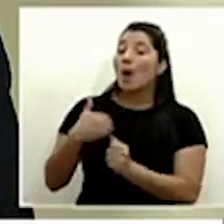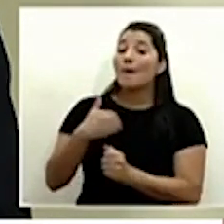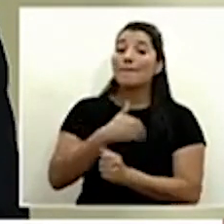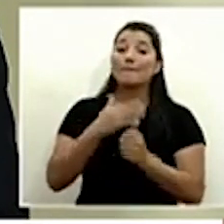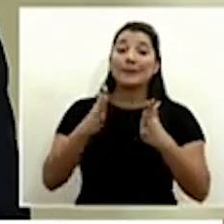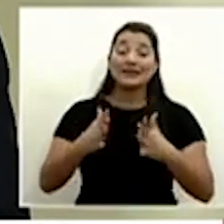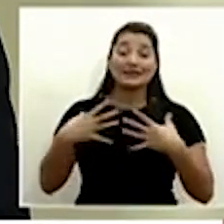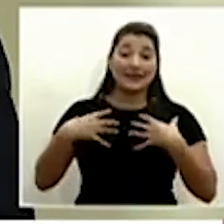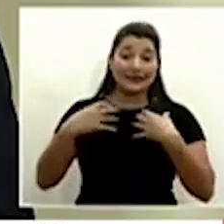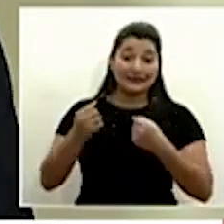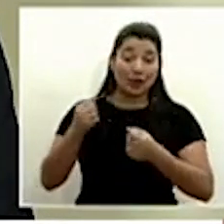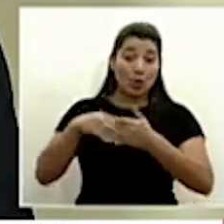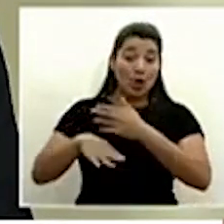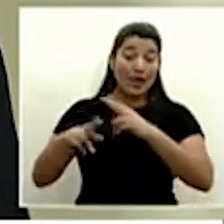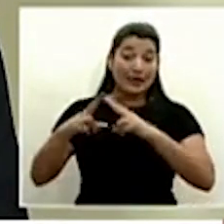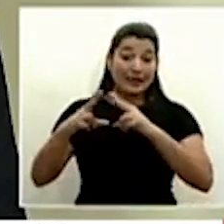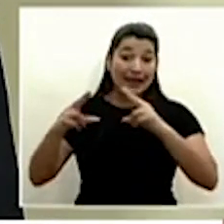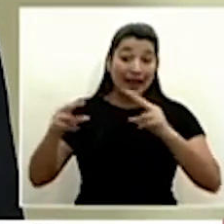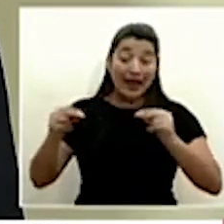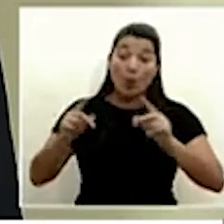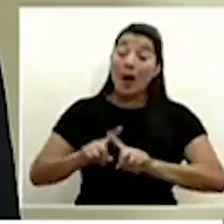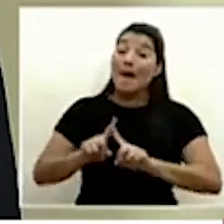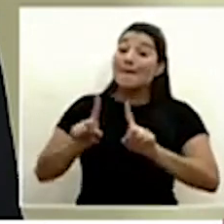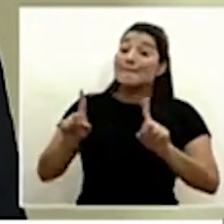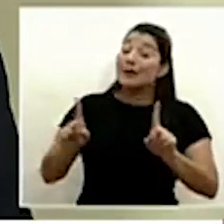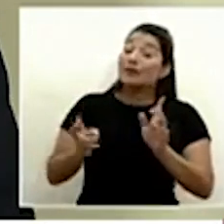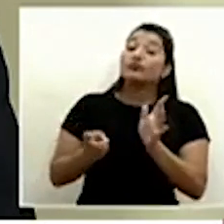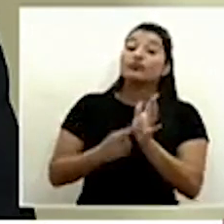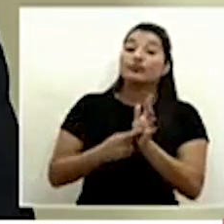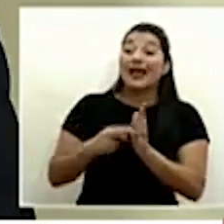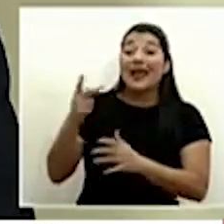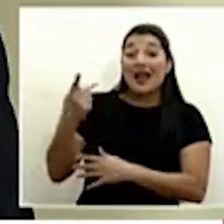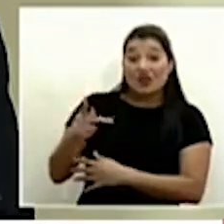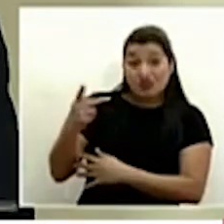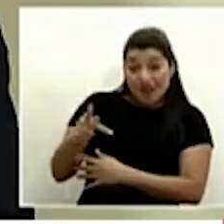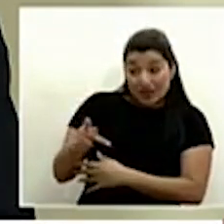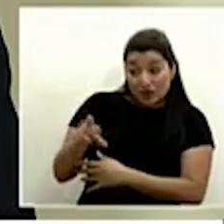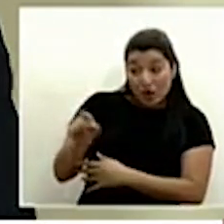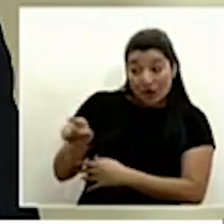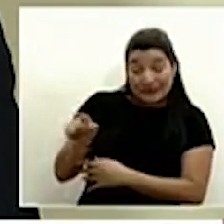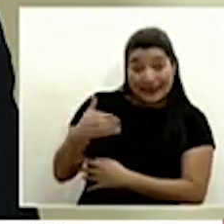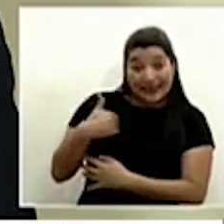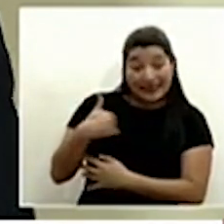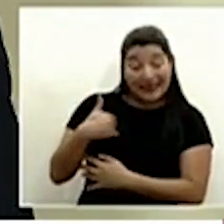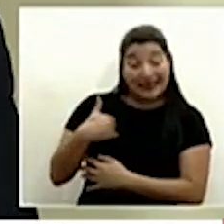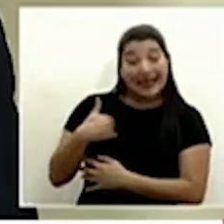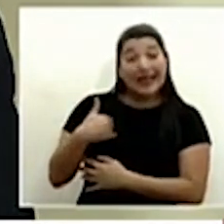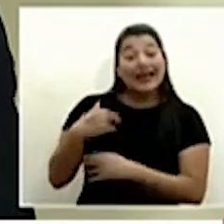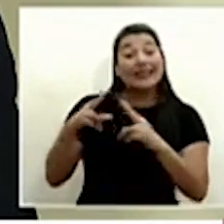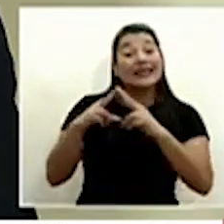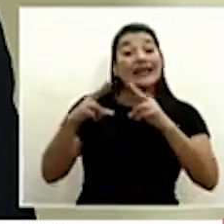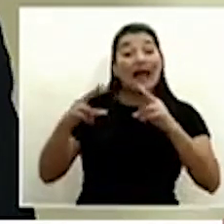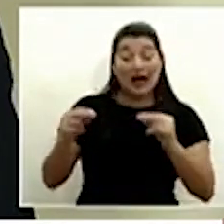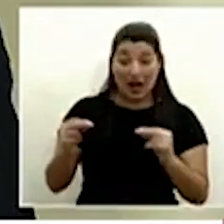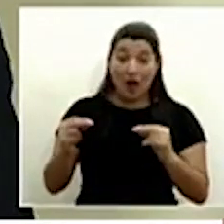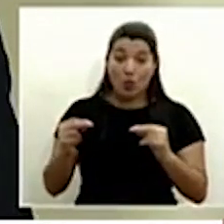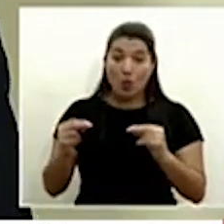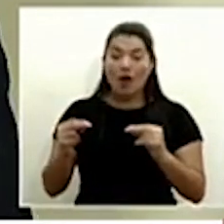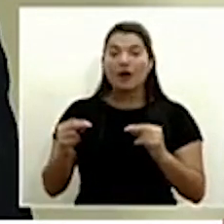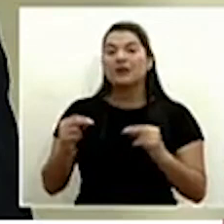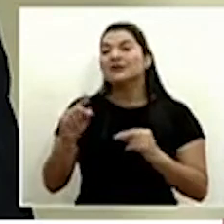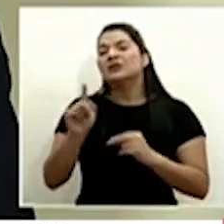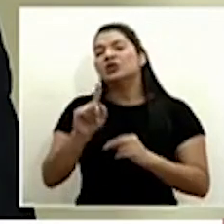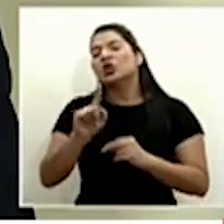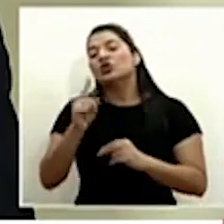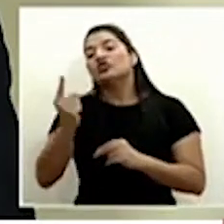embargo pues indico el riesgo que existe con la transmisión que hay en Nicaragua pues en realidad no depende solamente de una conversación o